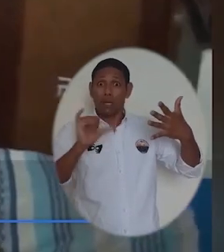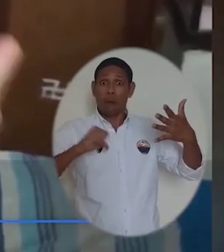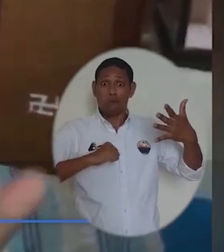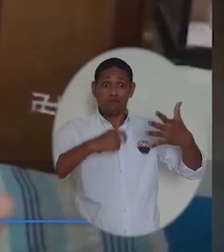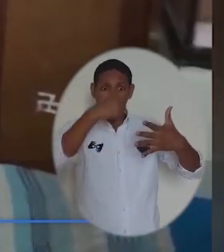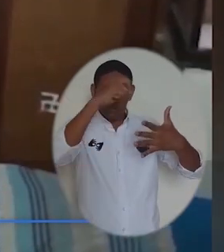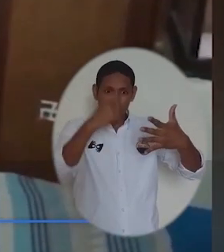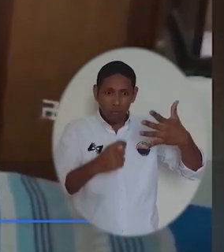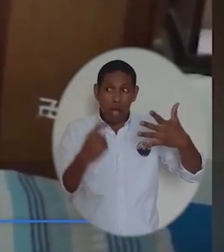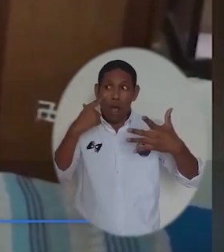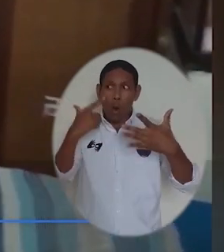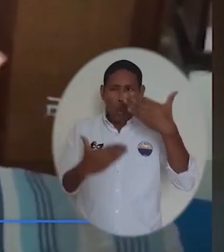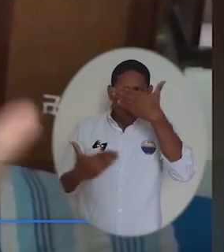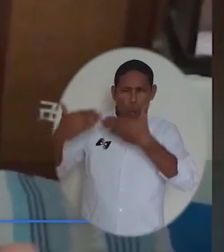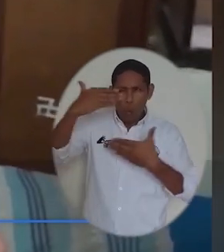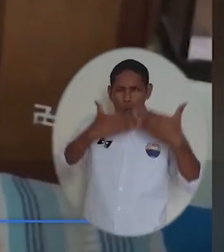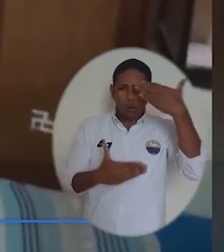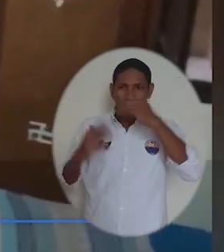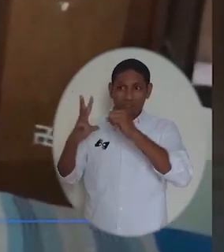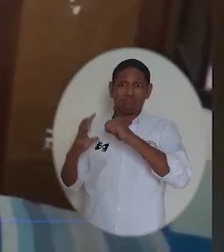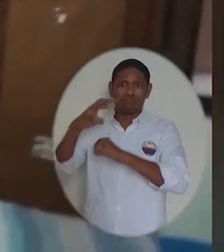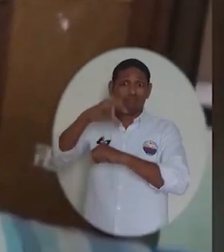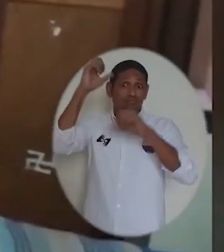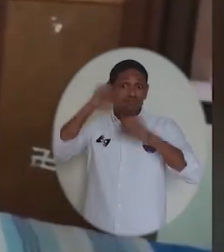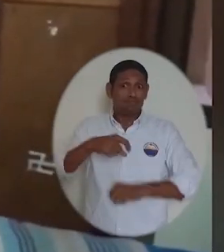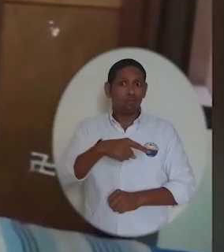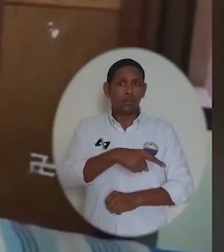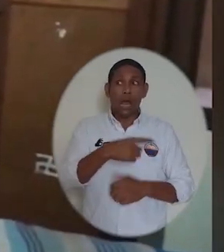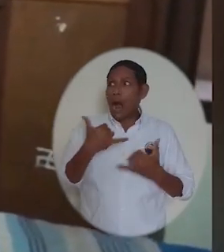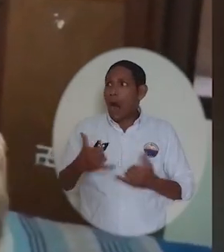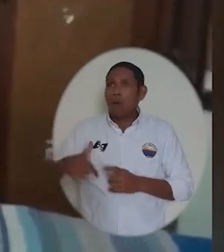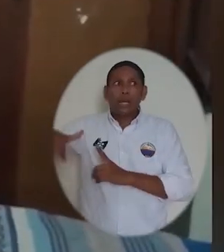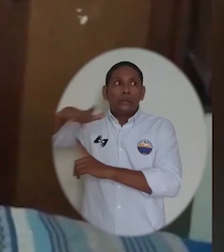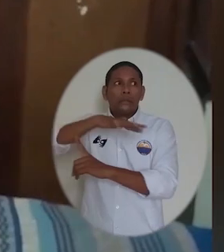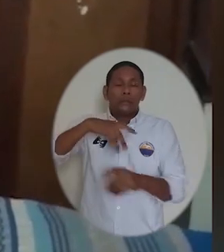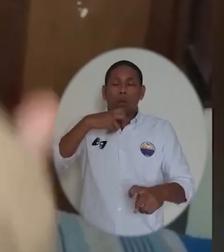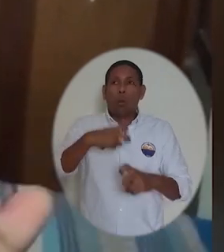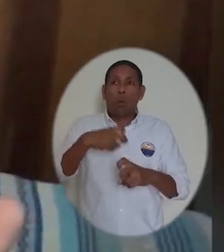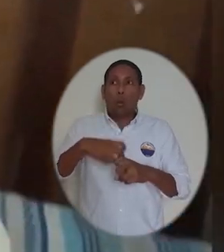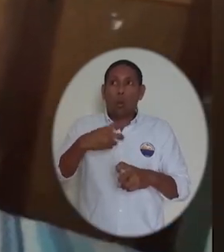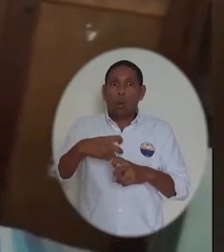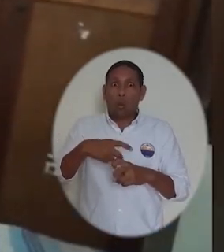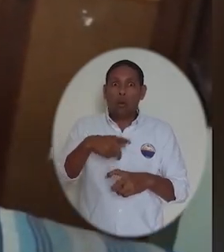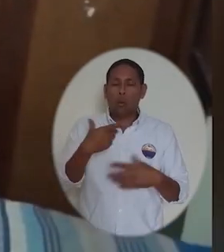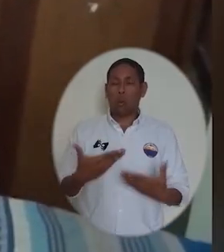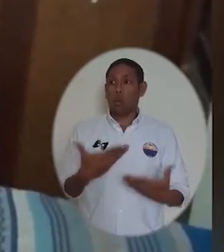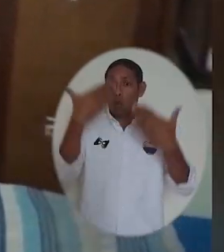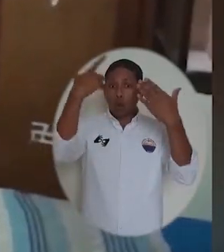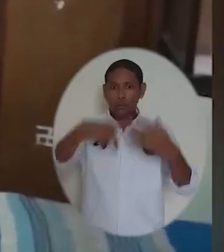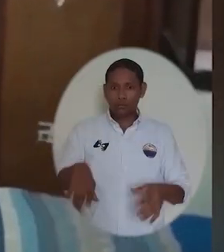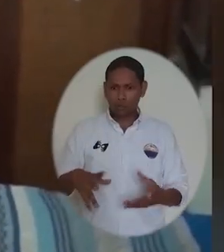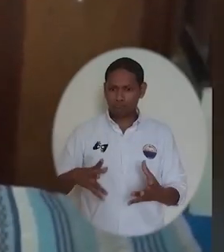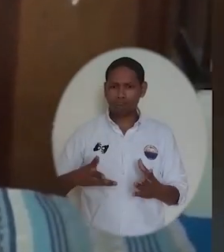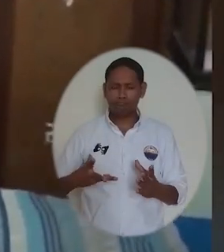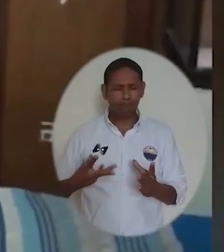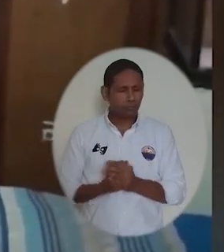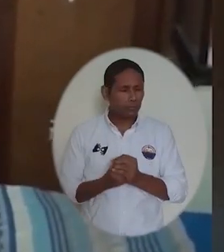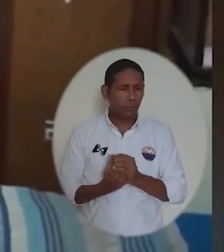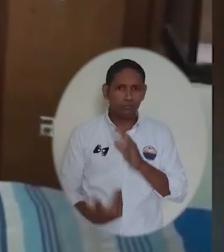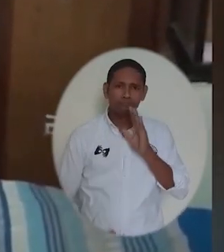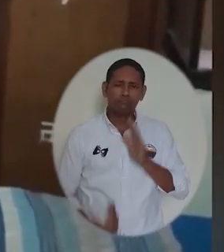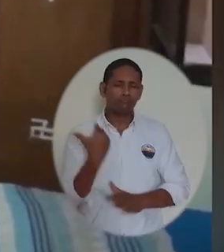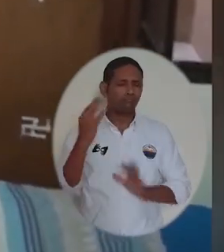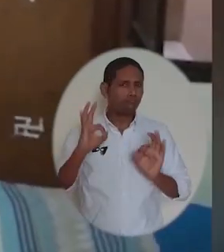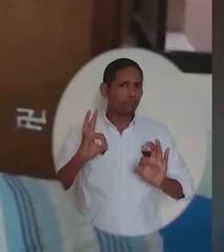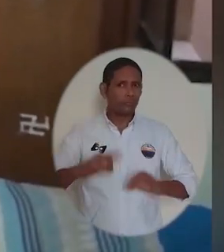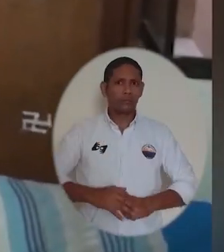cuenta con ESAVAL para poder realizar las pruebas del coronavirus, sabiendo todas las circunstancias en las que estamos pasando. Me parece algo